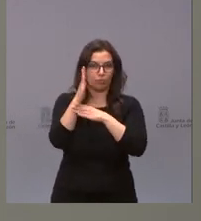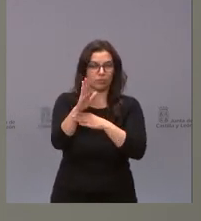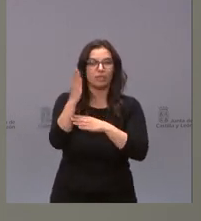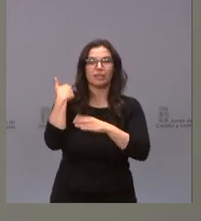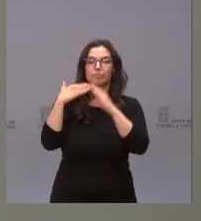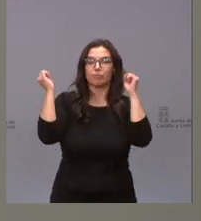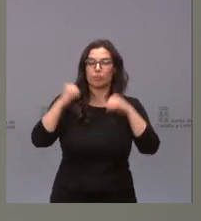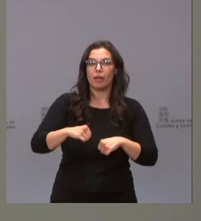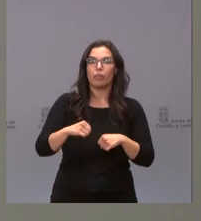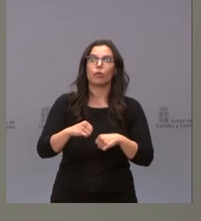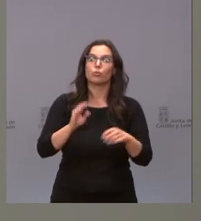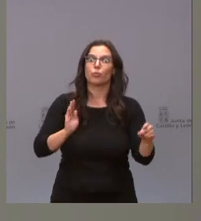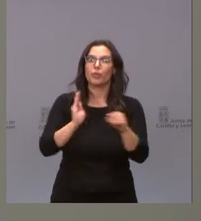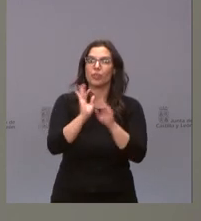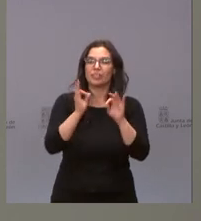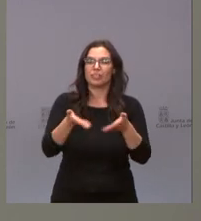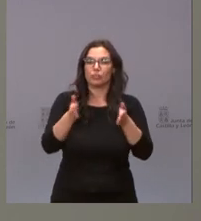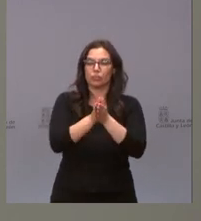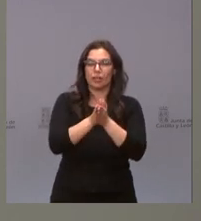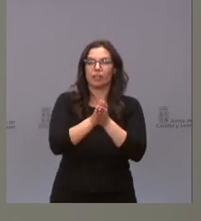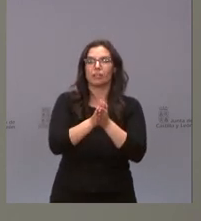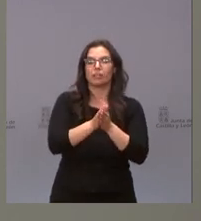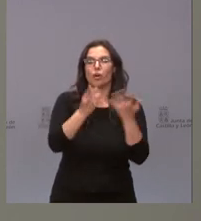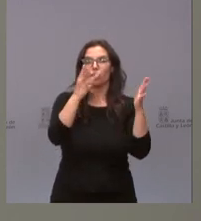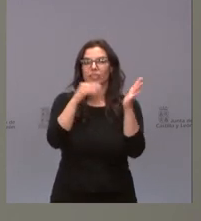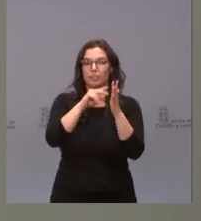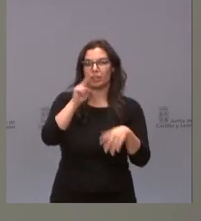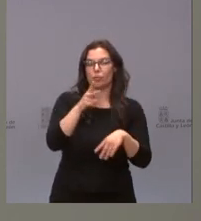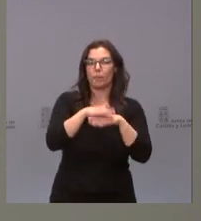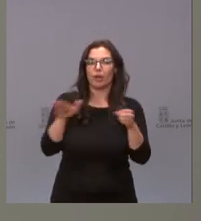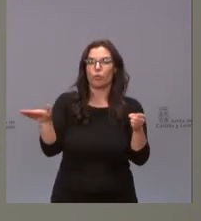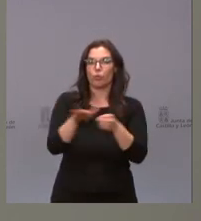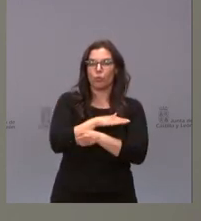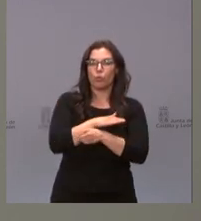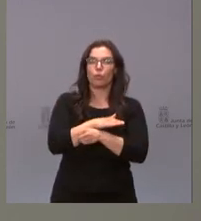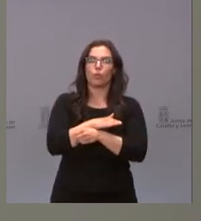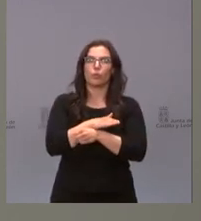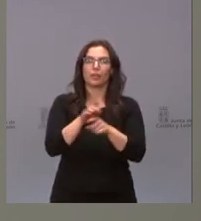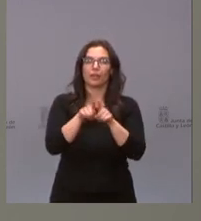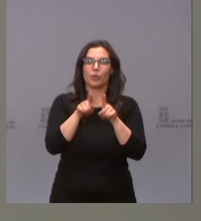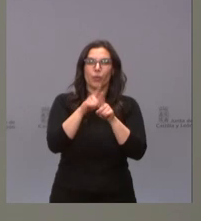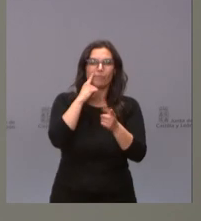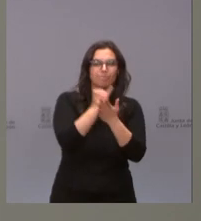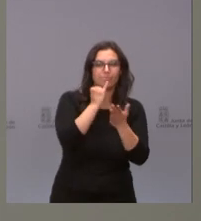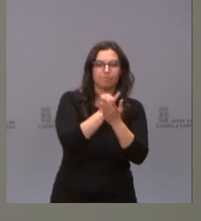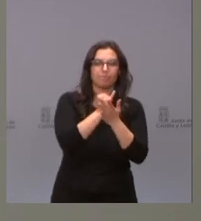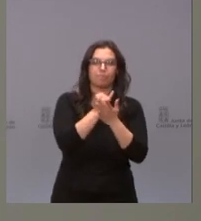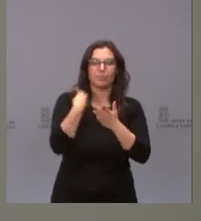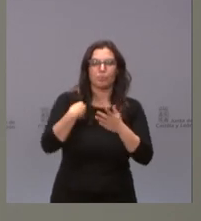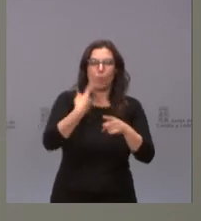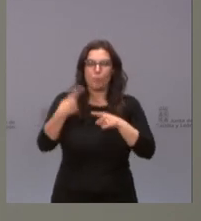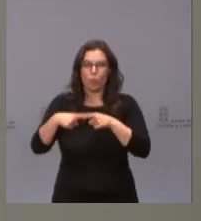aprobado un bloque de subvenciones por valor global de 80.000 euros para financiar ensayos y prospecciones de mercado de distintos productos